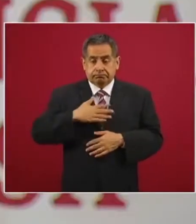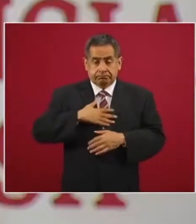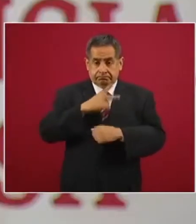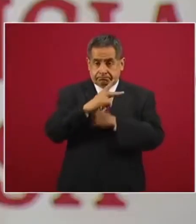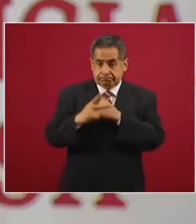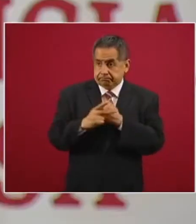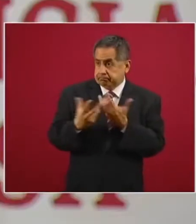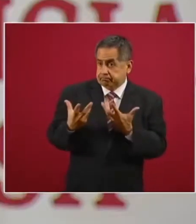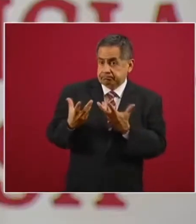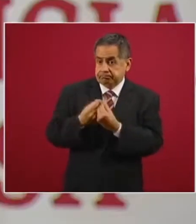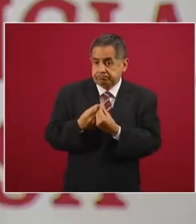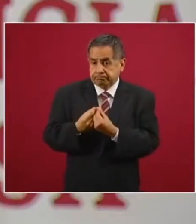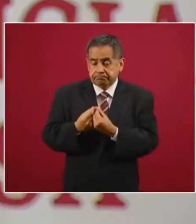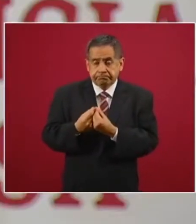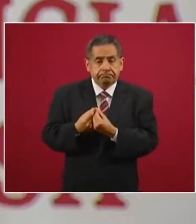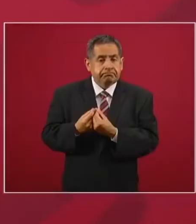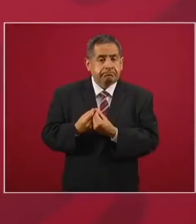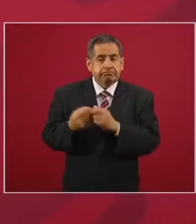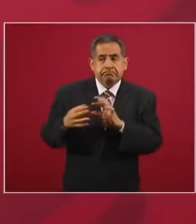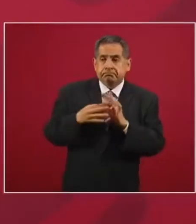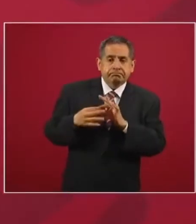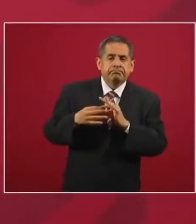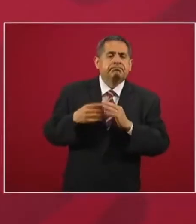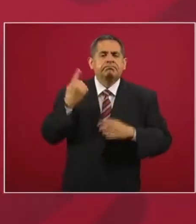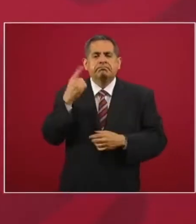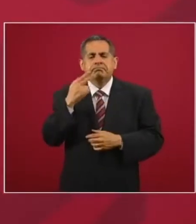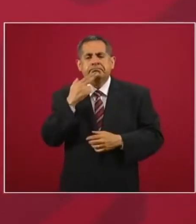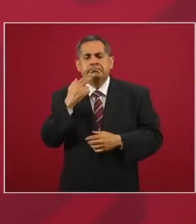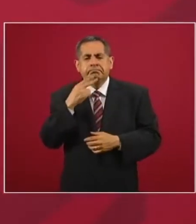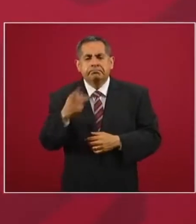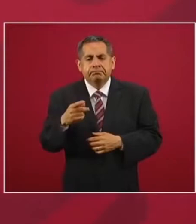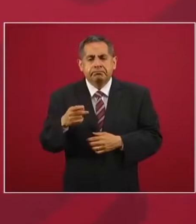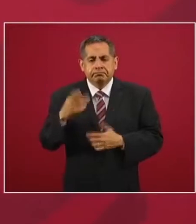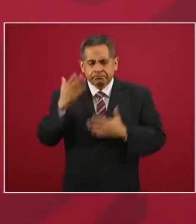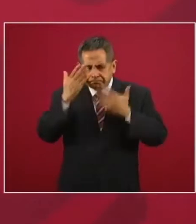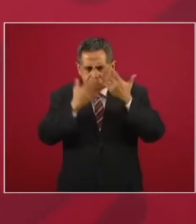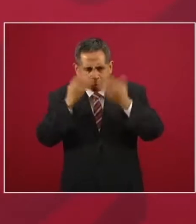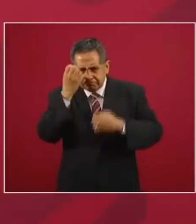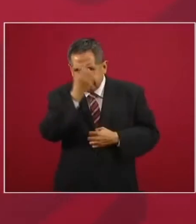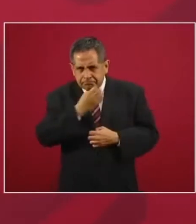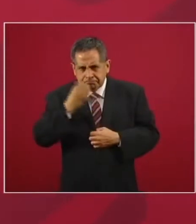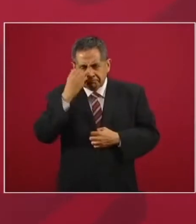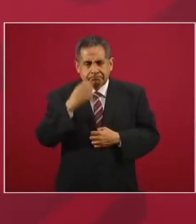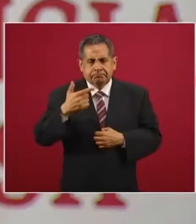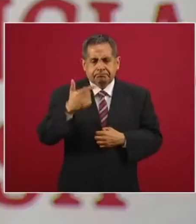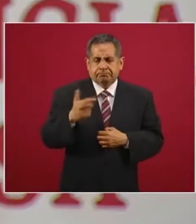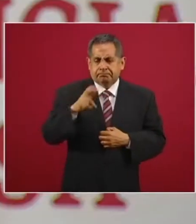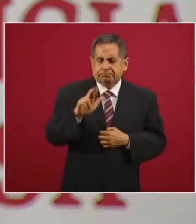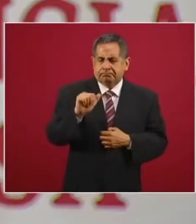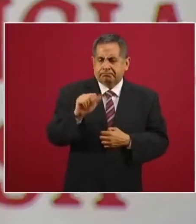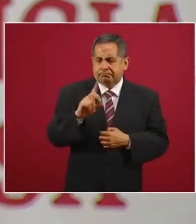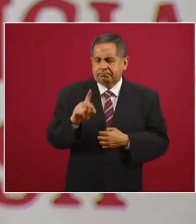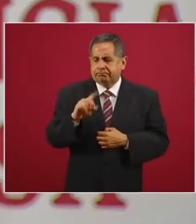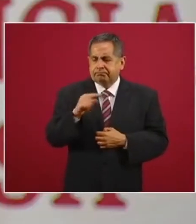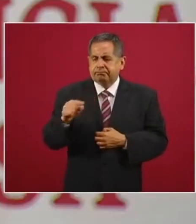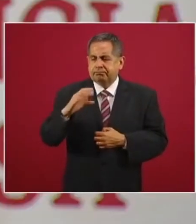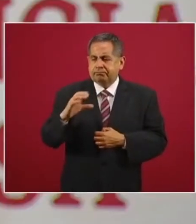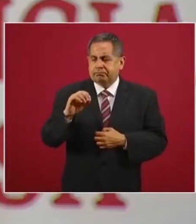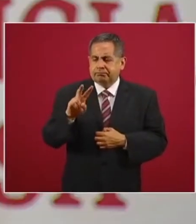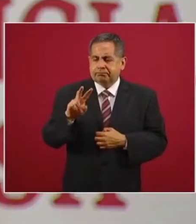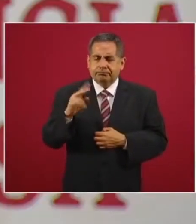en lo que serán los estudios clínicos de la vacuna GRAD-COV2.